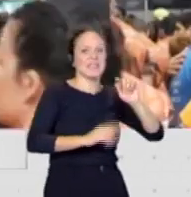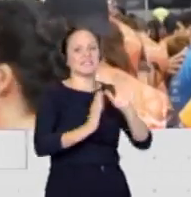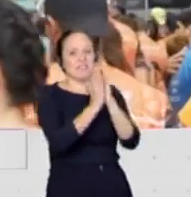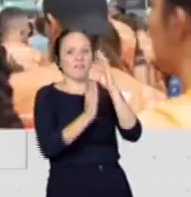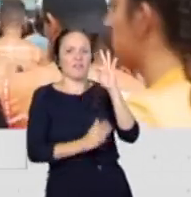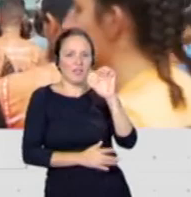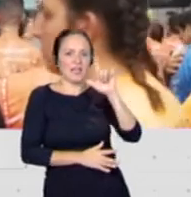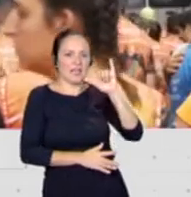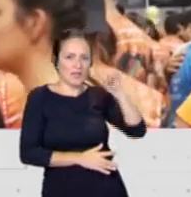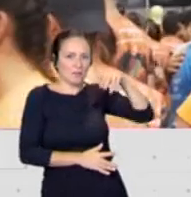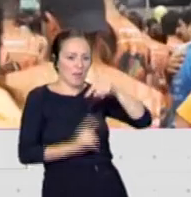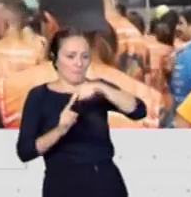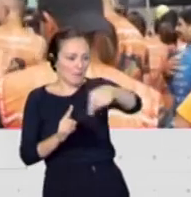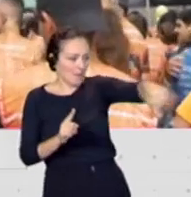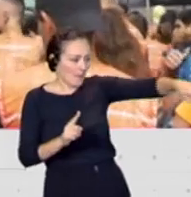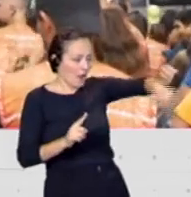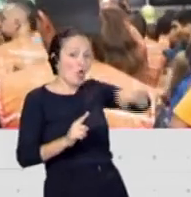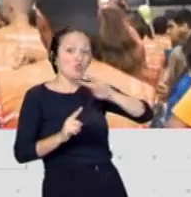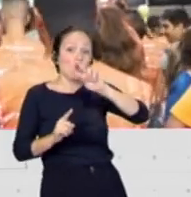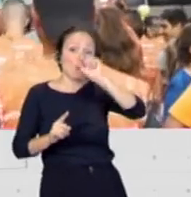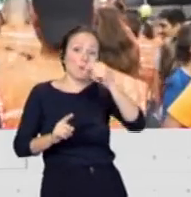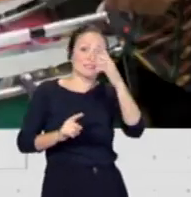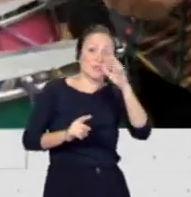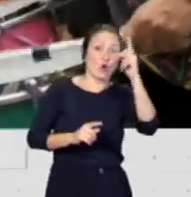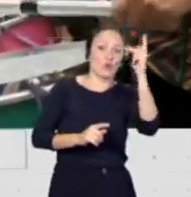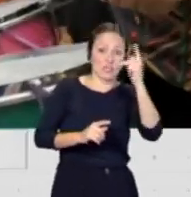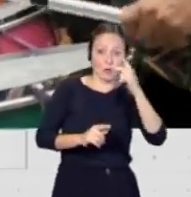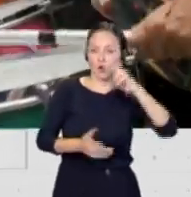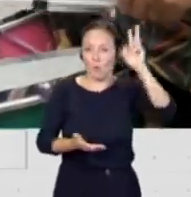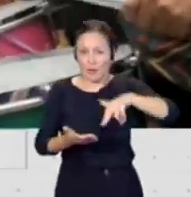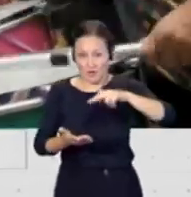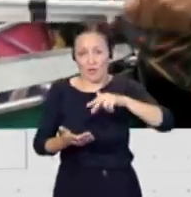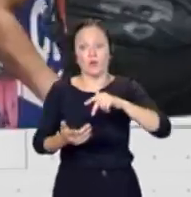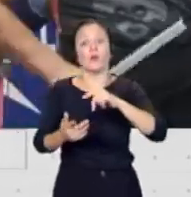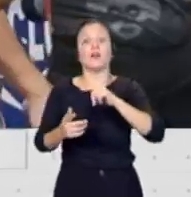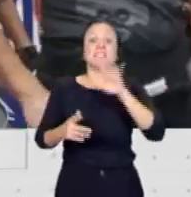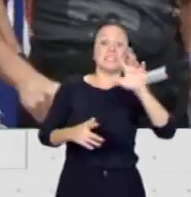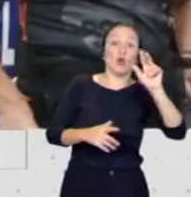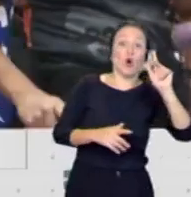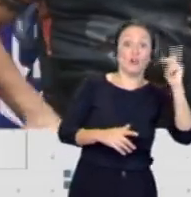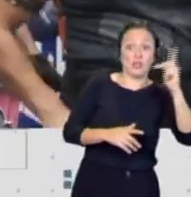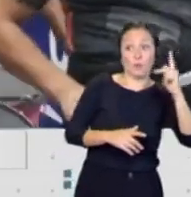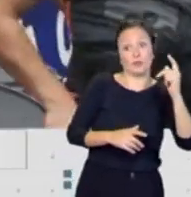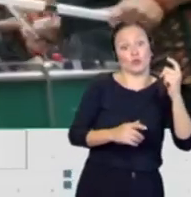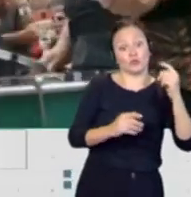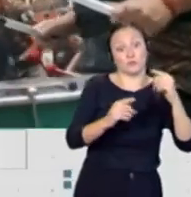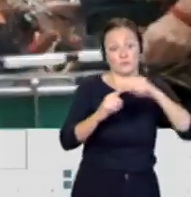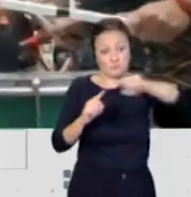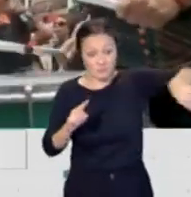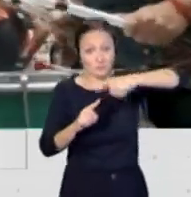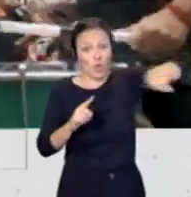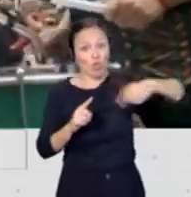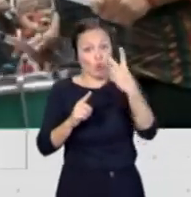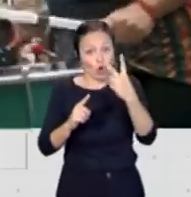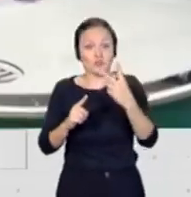vuelta de dos kilómetros y medio homologada, que para los cinco kilómetros serán dos y para los diez kilómetros, pues serán cuatro. No